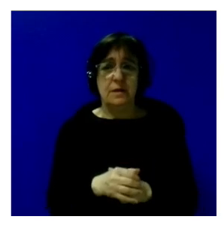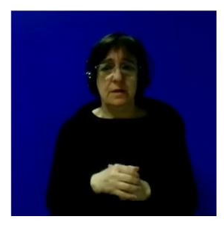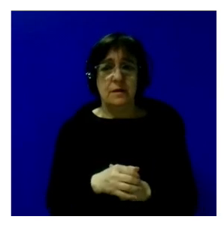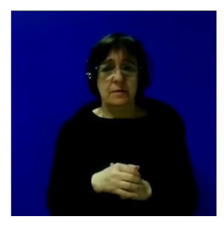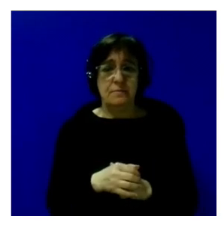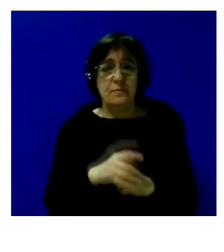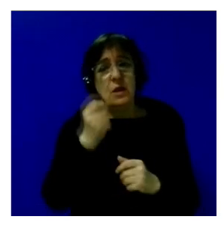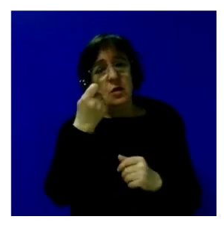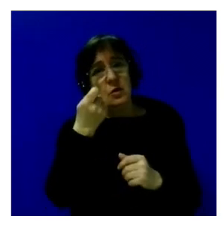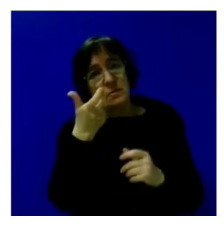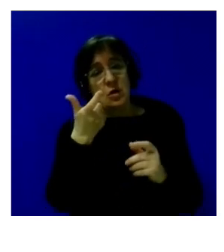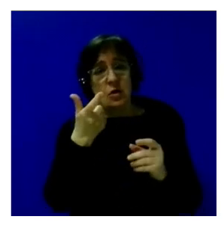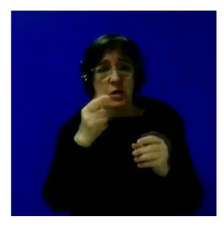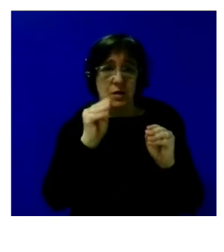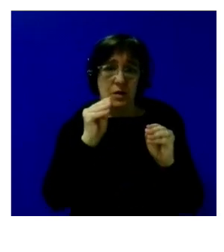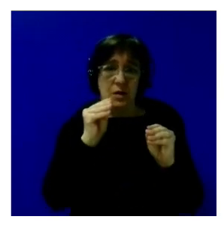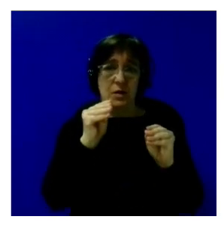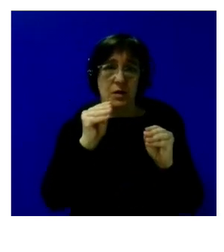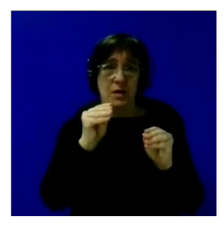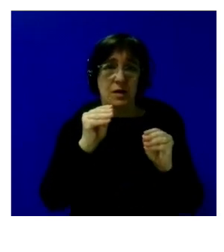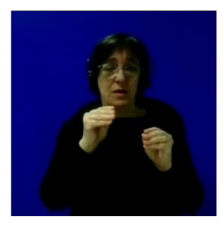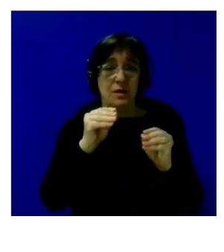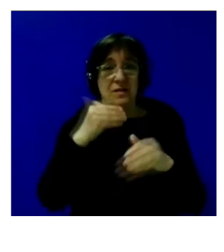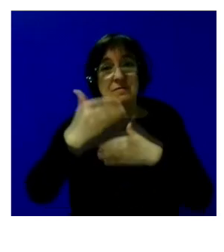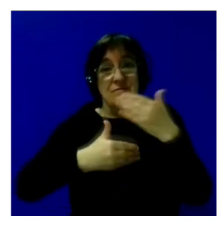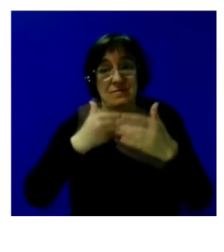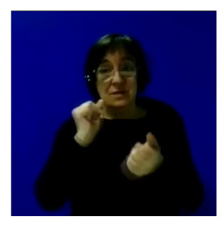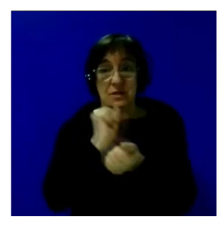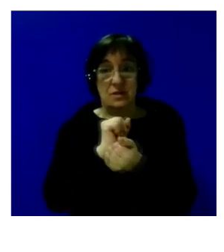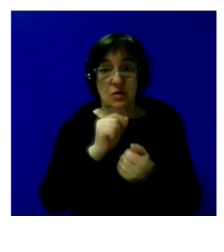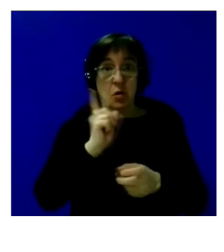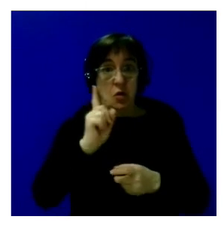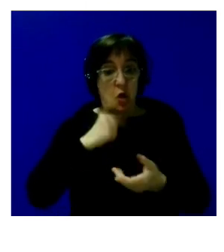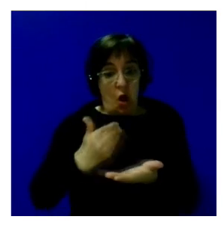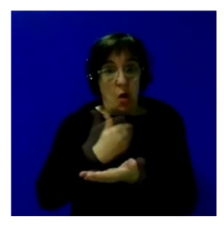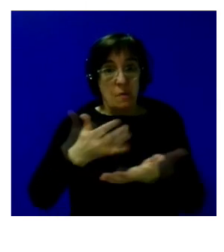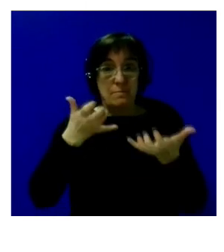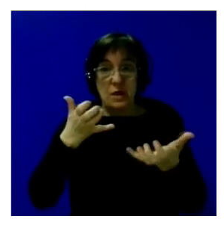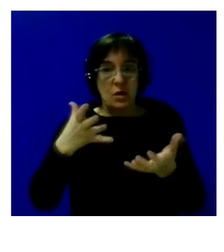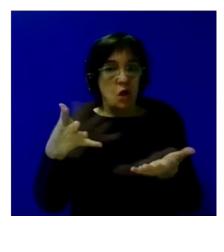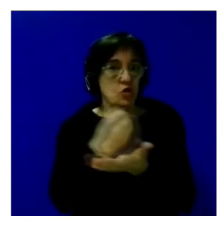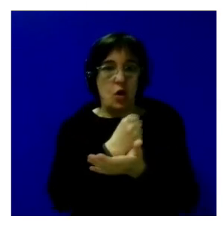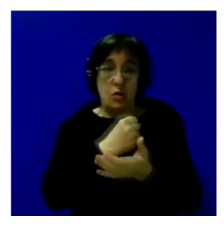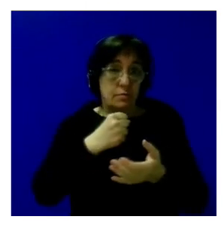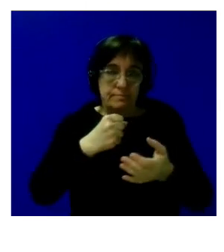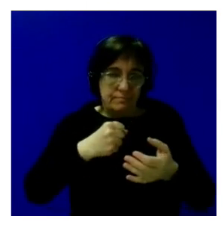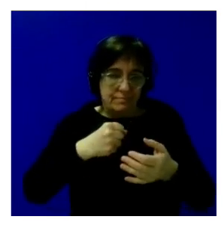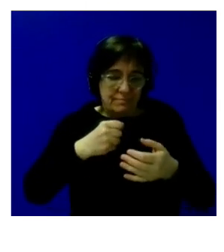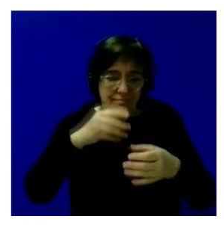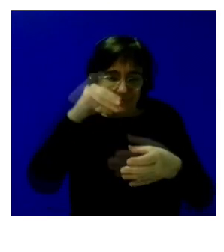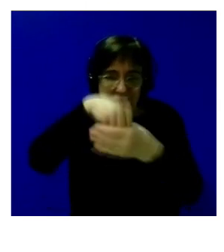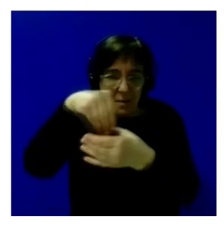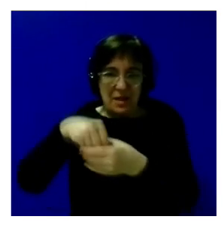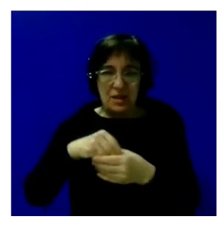un poco la raíz de su etilogía delictiva al final él no se lucraba pero estaba metido en todos los charcos pero nadie